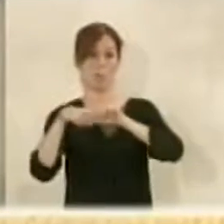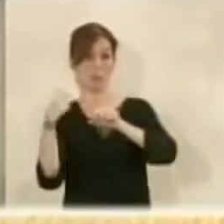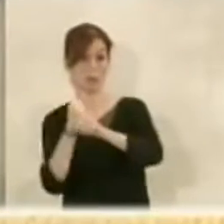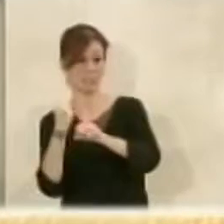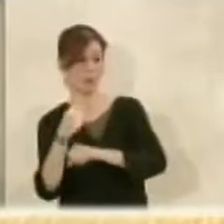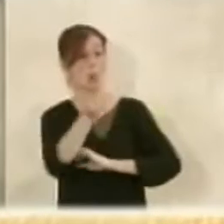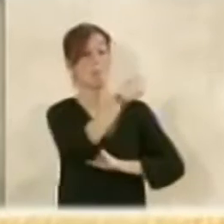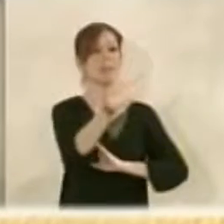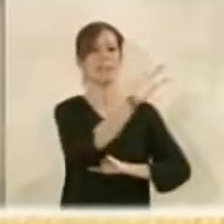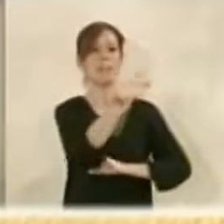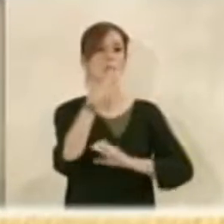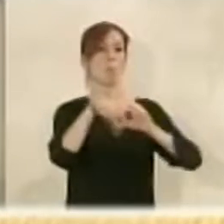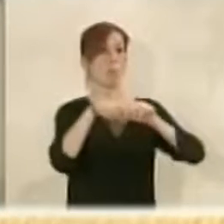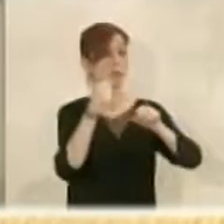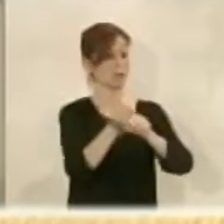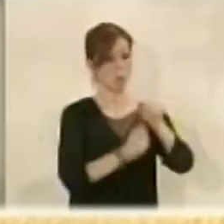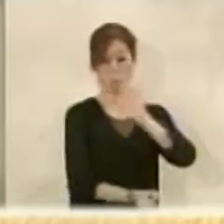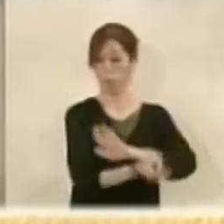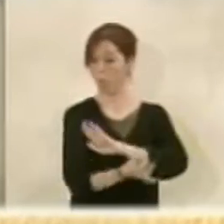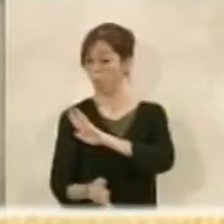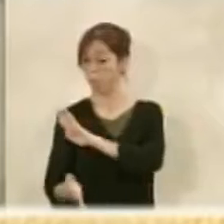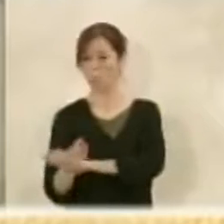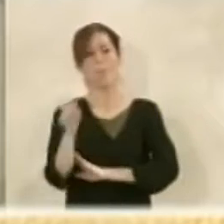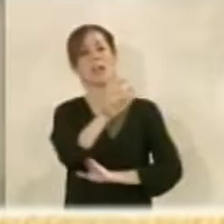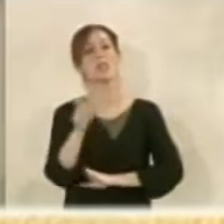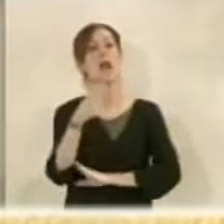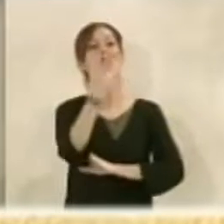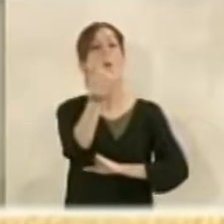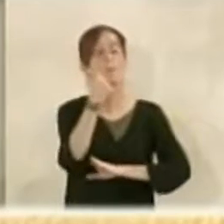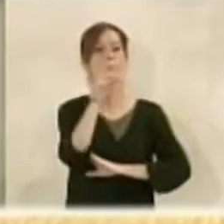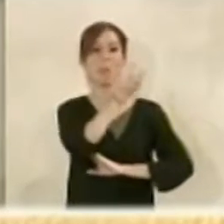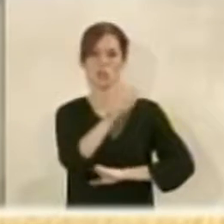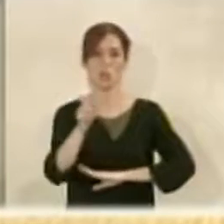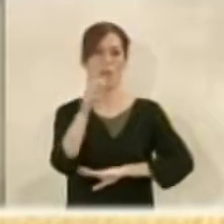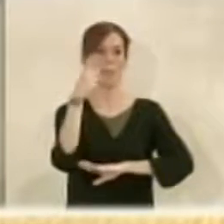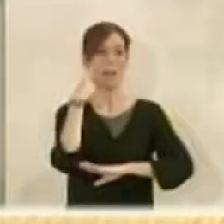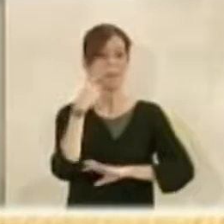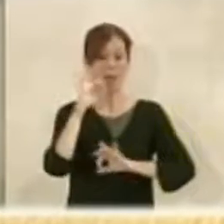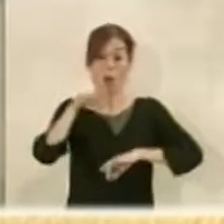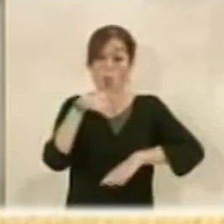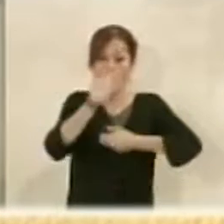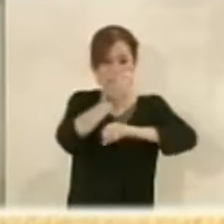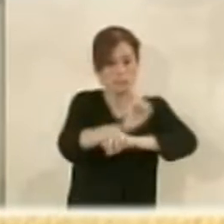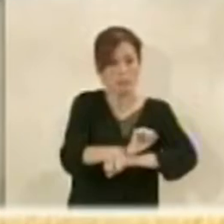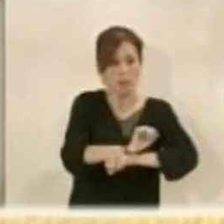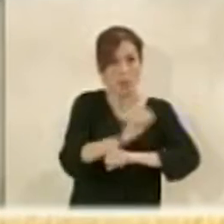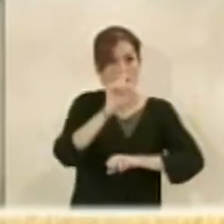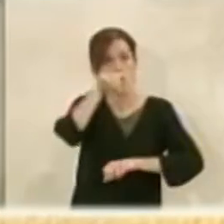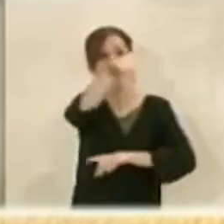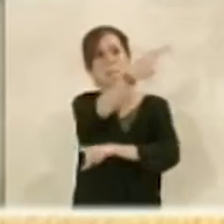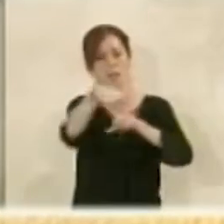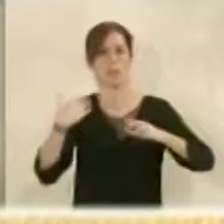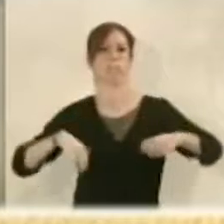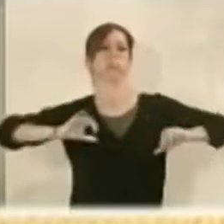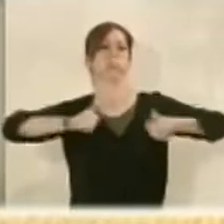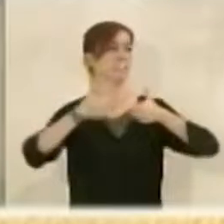.300 por otro va a hacer que 2.000 almerienses que hoy no trabajan dentro de aproximadamente un año y medio estén trabajando.